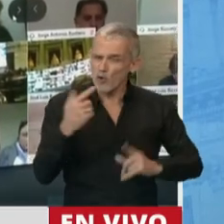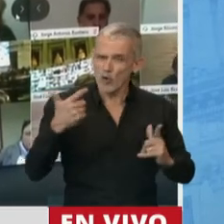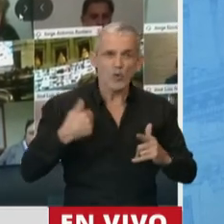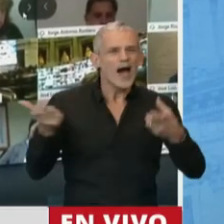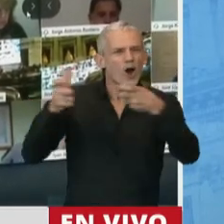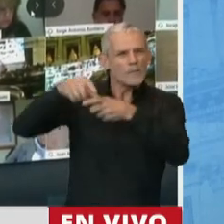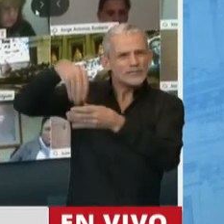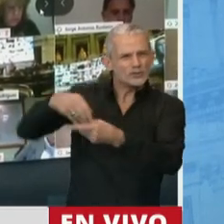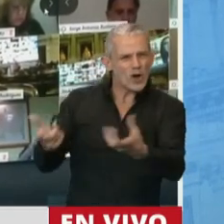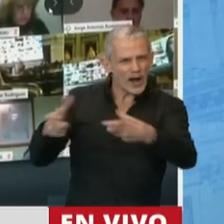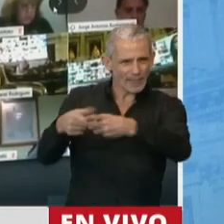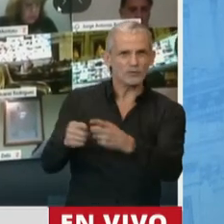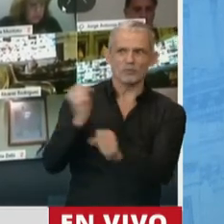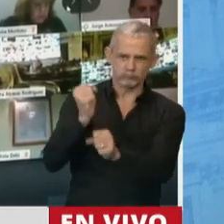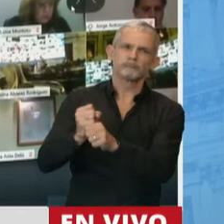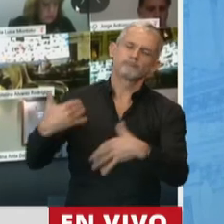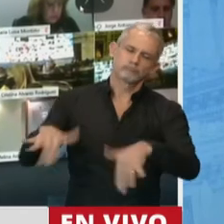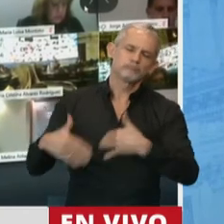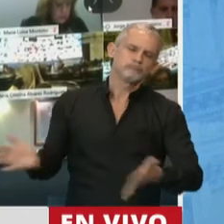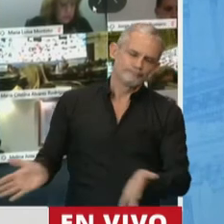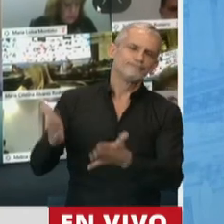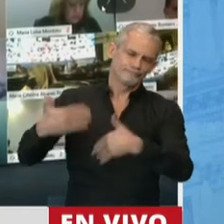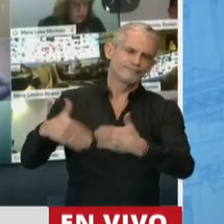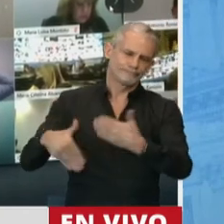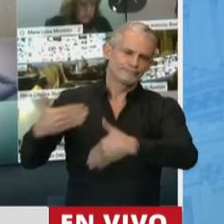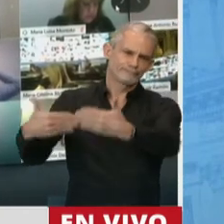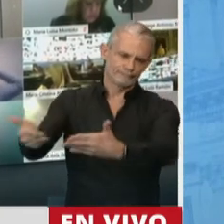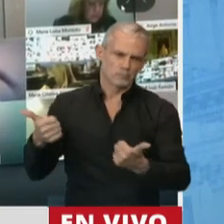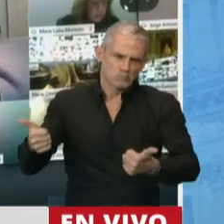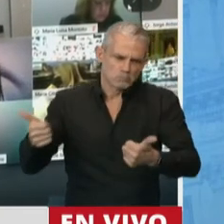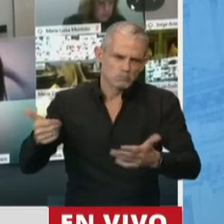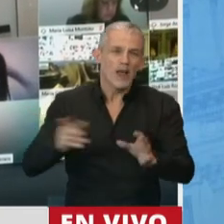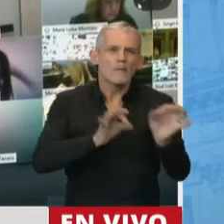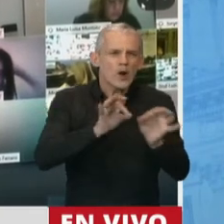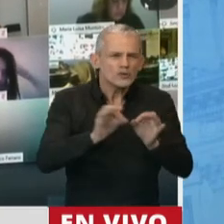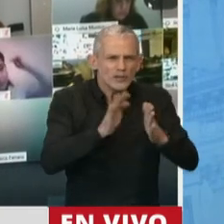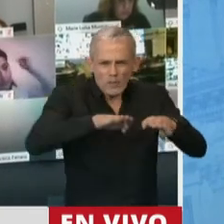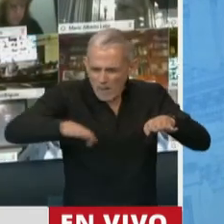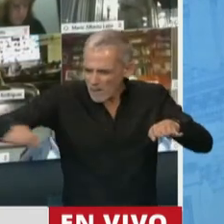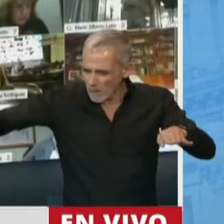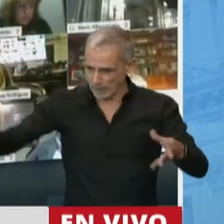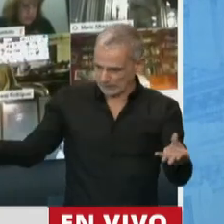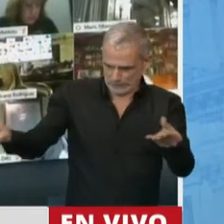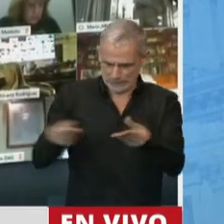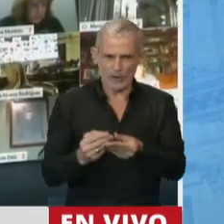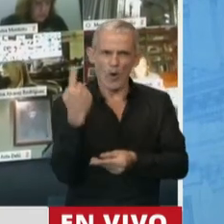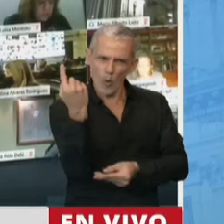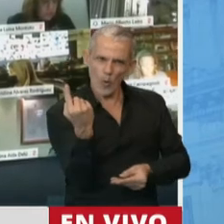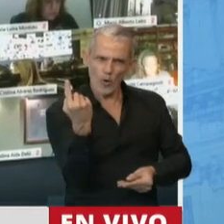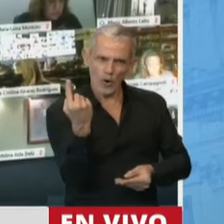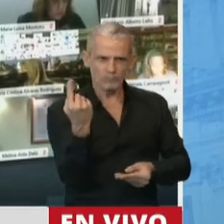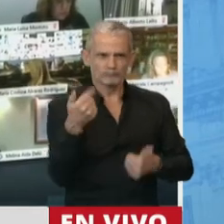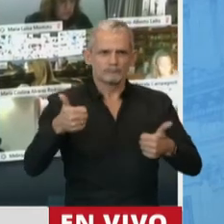de la comisión hubo un trabajo fecundo, se hizo un trabajo de los proyectos y que fue muy